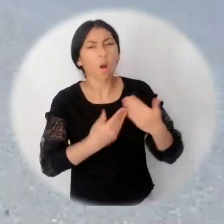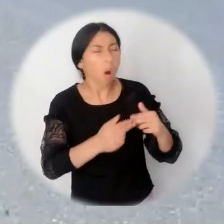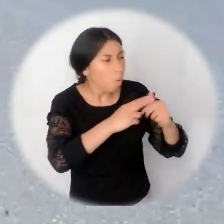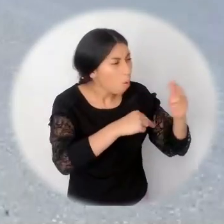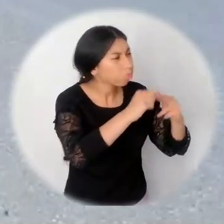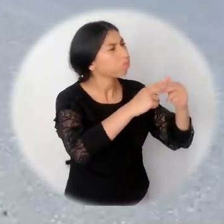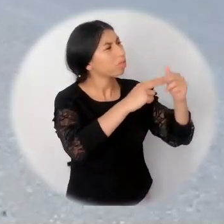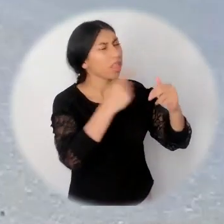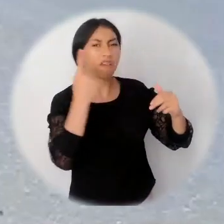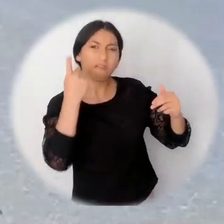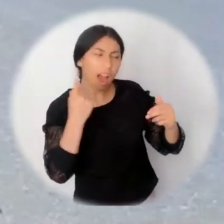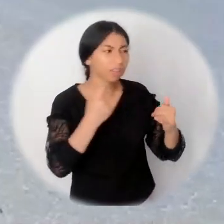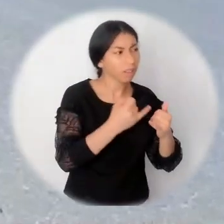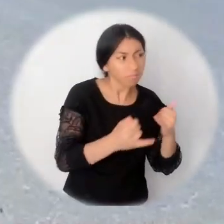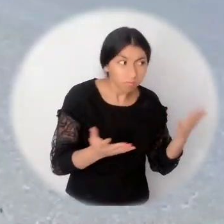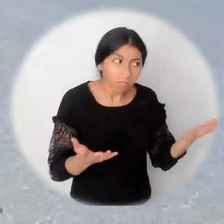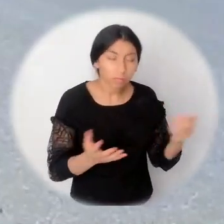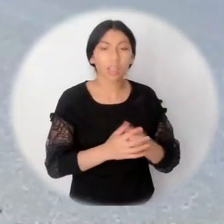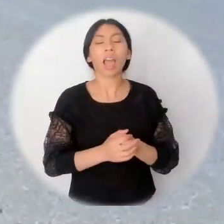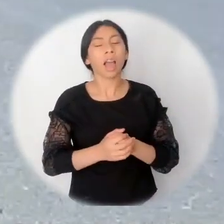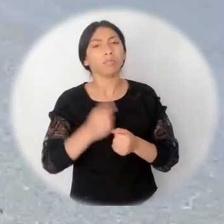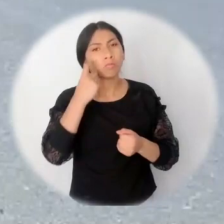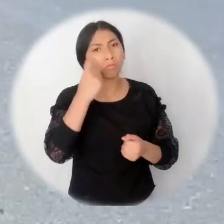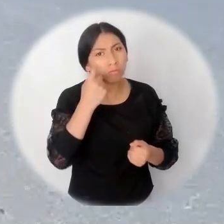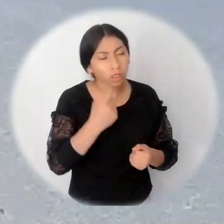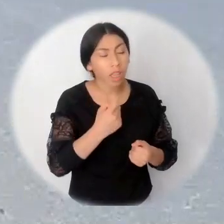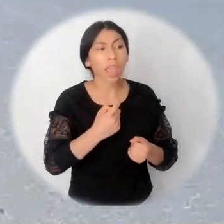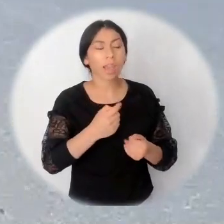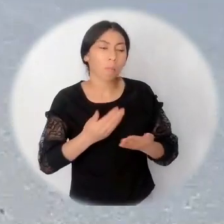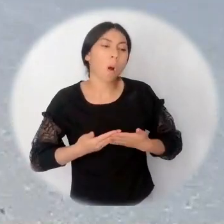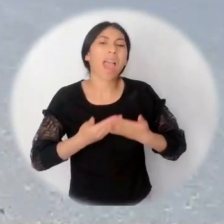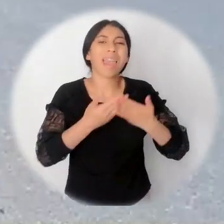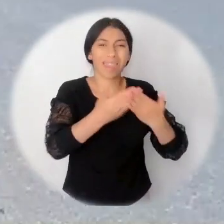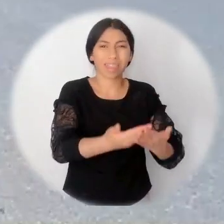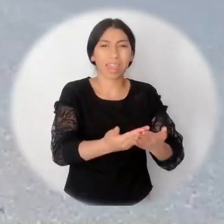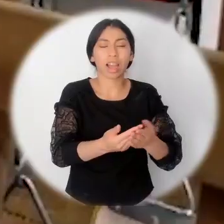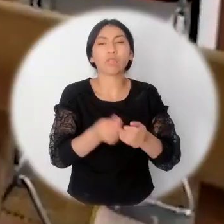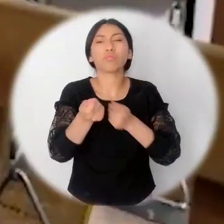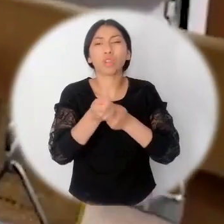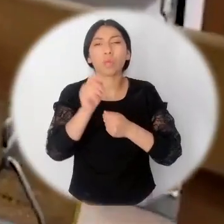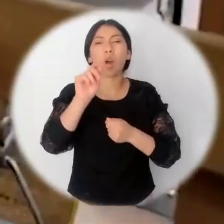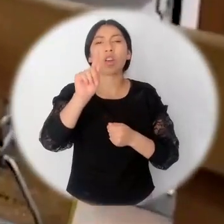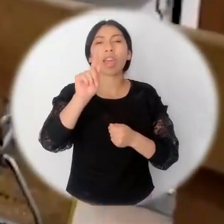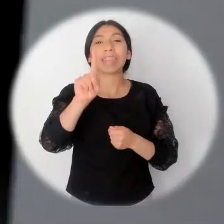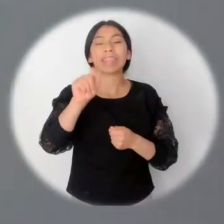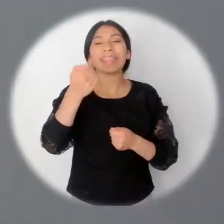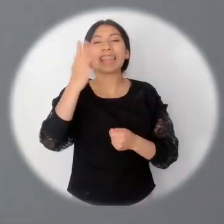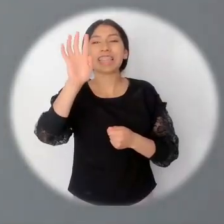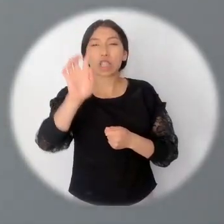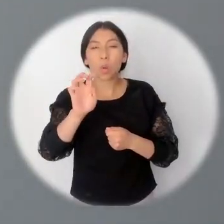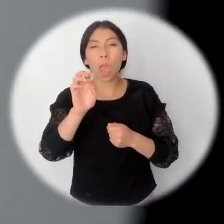infraestructura, cómo están, si ya están terminadas, buscando hacer la entrega el próximo 19 de septiembre.